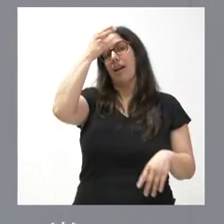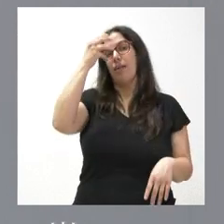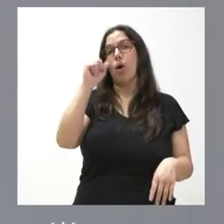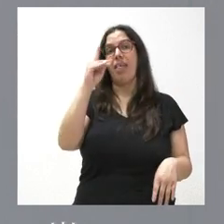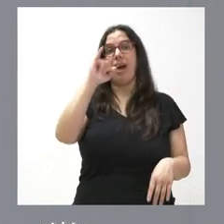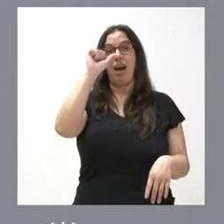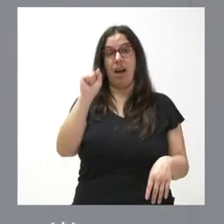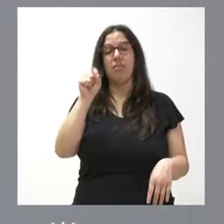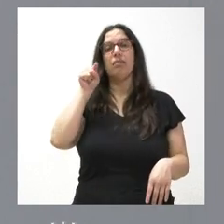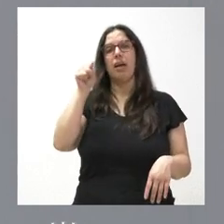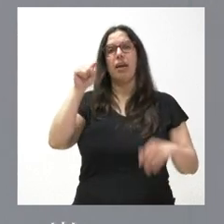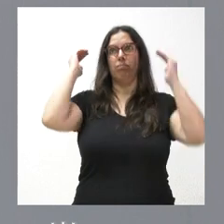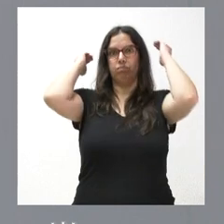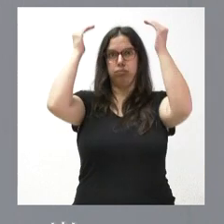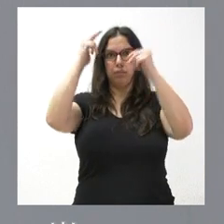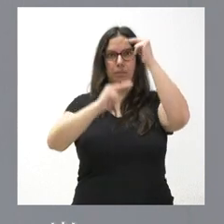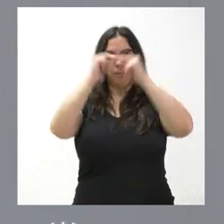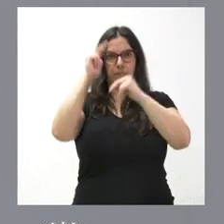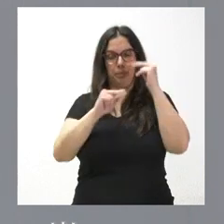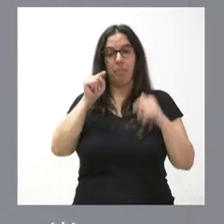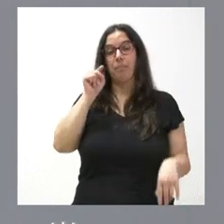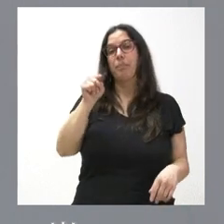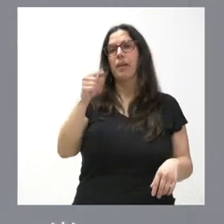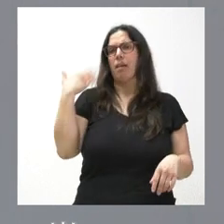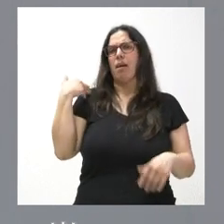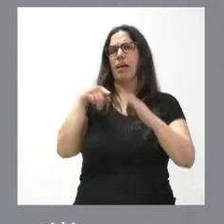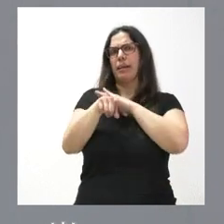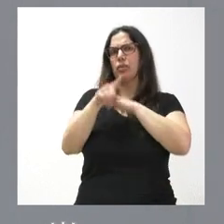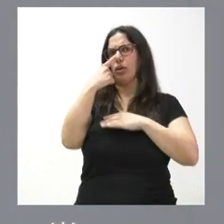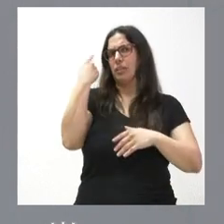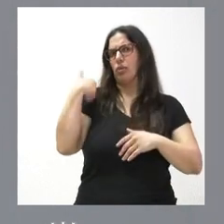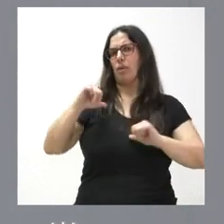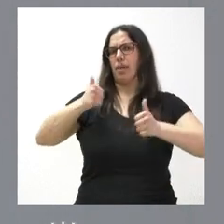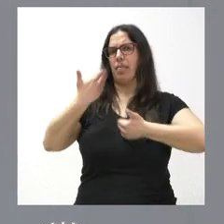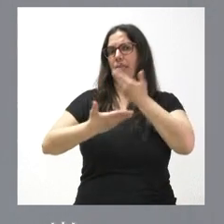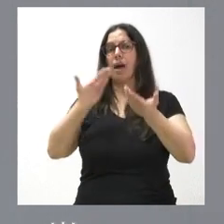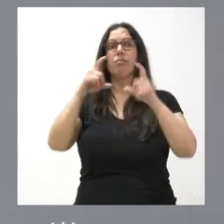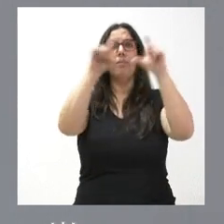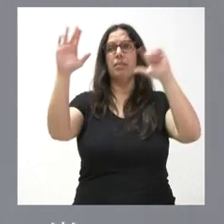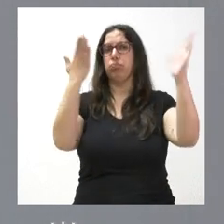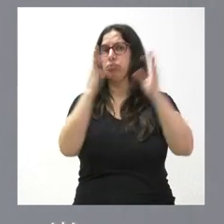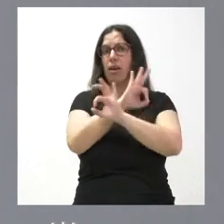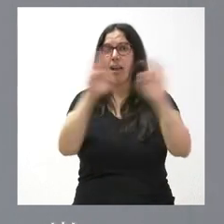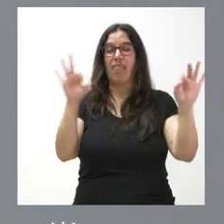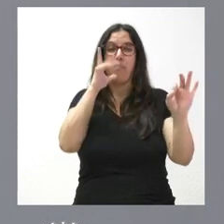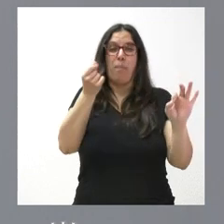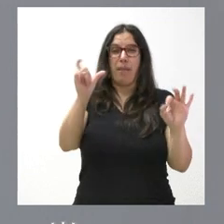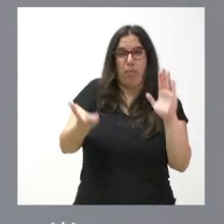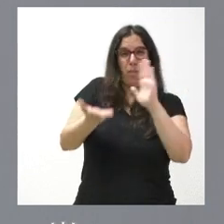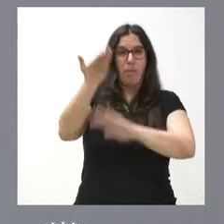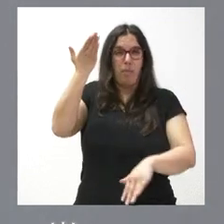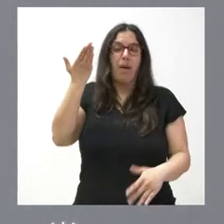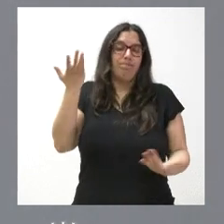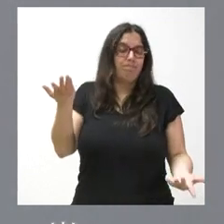Ávila. Esta actuación se tramitó ya en el año pasado, pero no se presentó ninguna oferta como consecuencia de la subida de precios que estamos